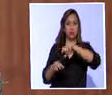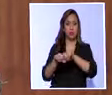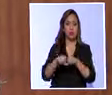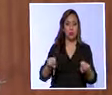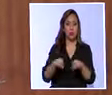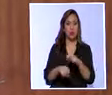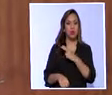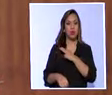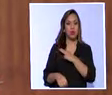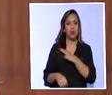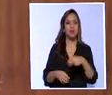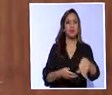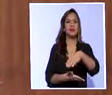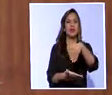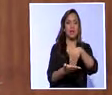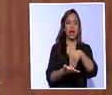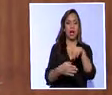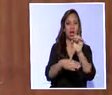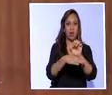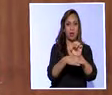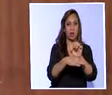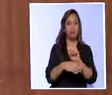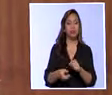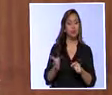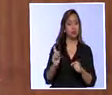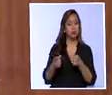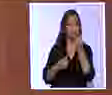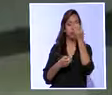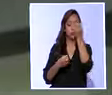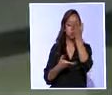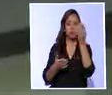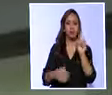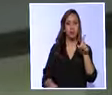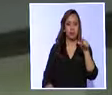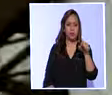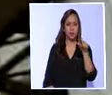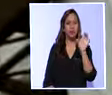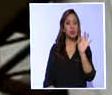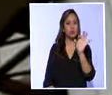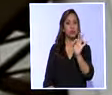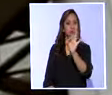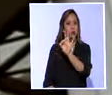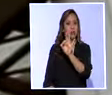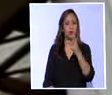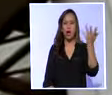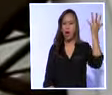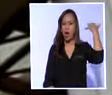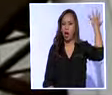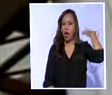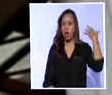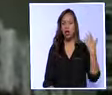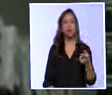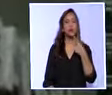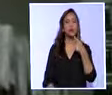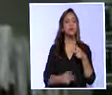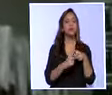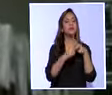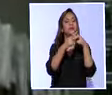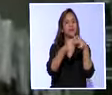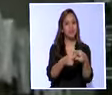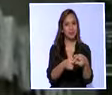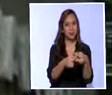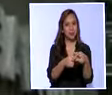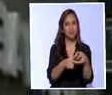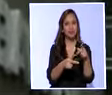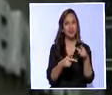título en la Universidad Central del Ecuador. Nos cuenta que en 1996 sus papás accedieron a un crédito en